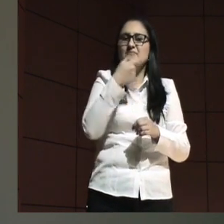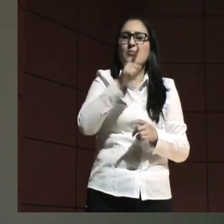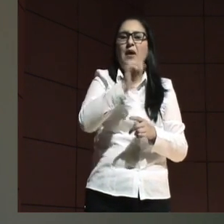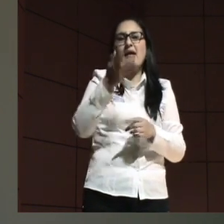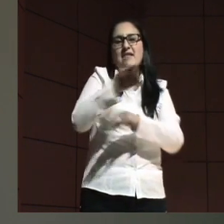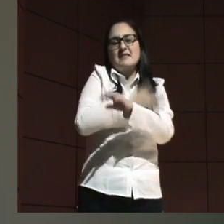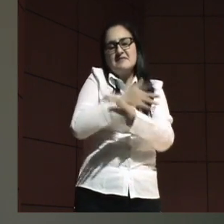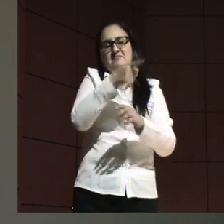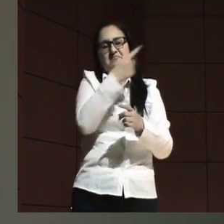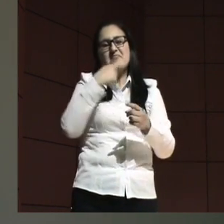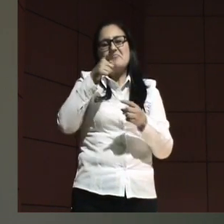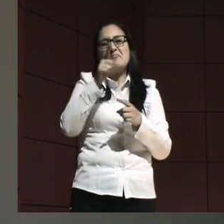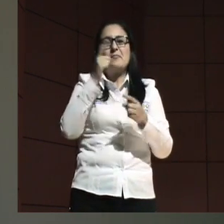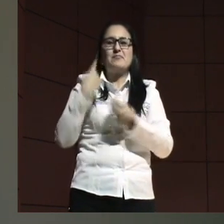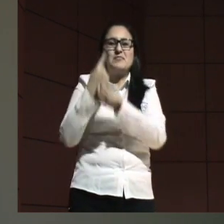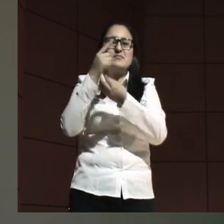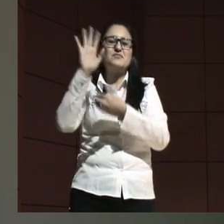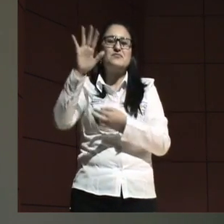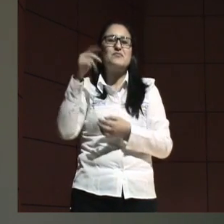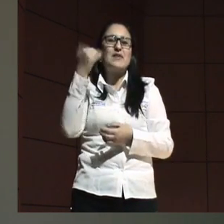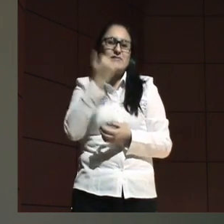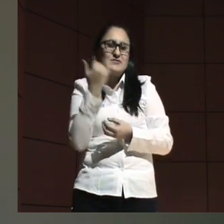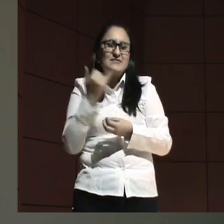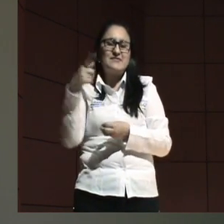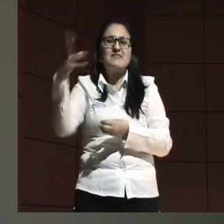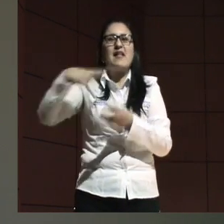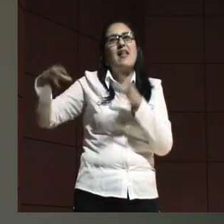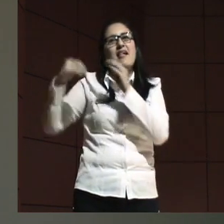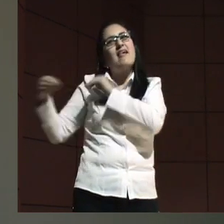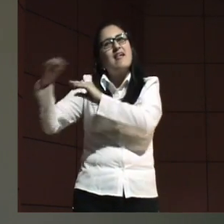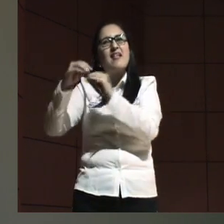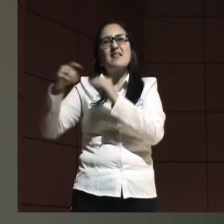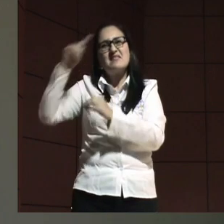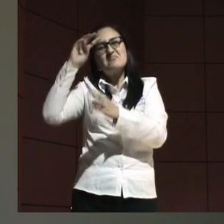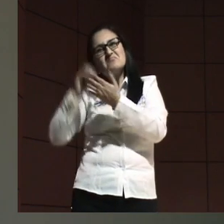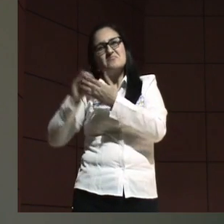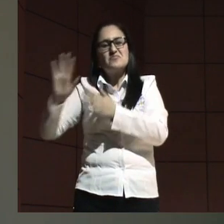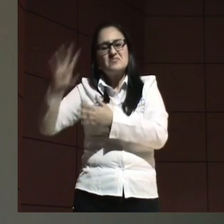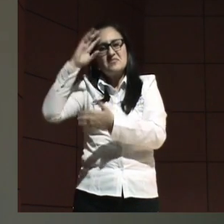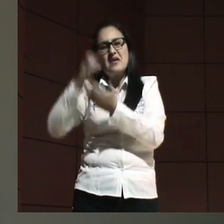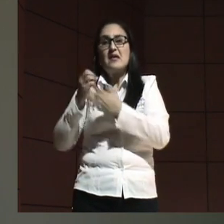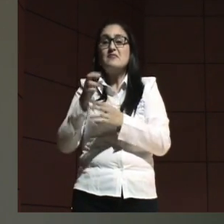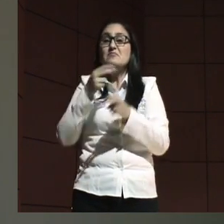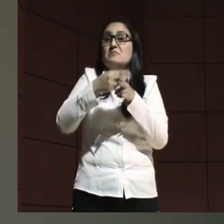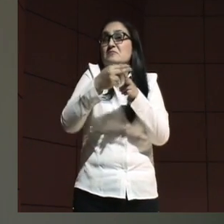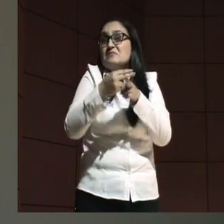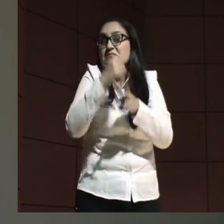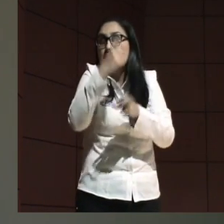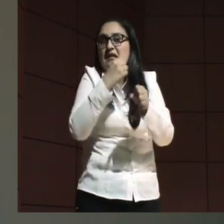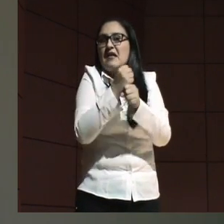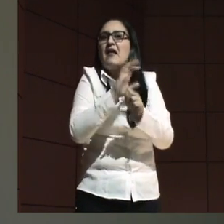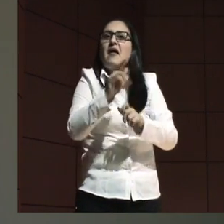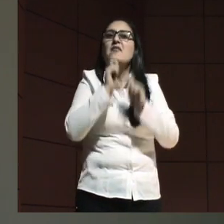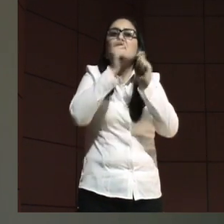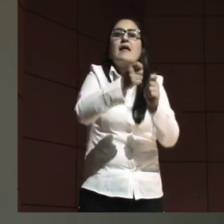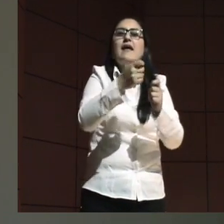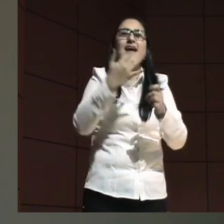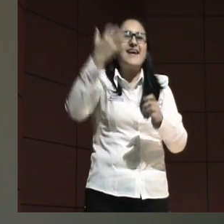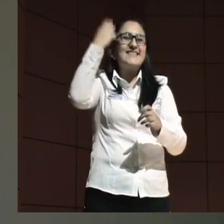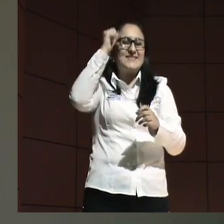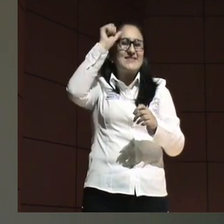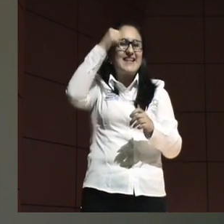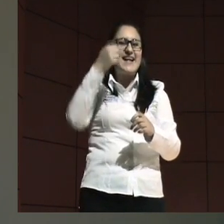despectivamente muchos conservadores hablaban y hablan hoy que en cierto año no muy lejano se le dieron derechos a la mujer.